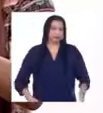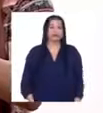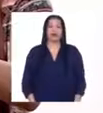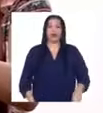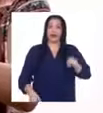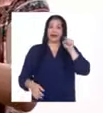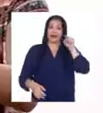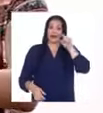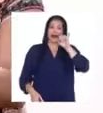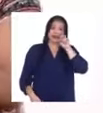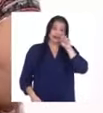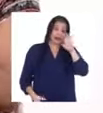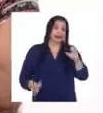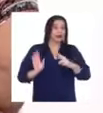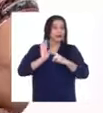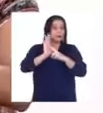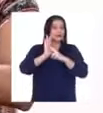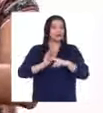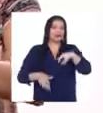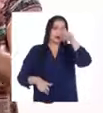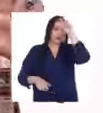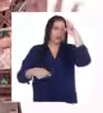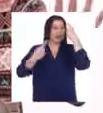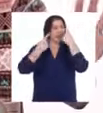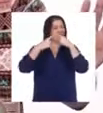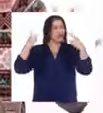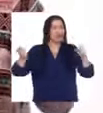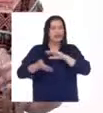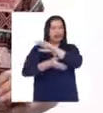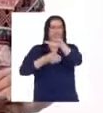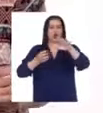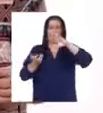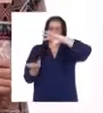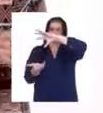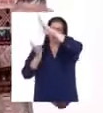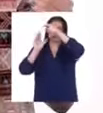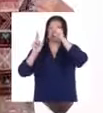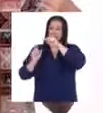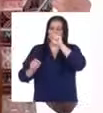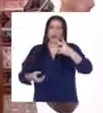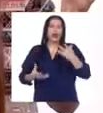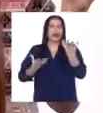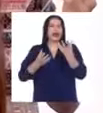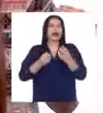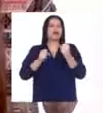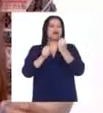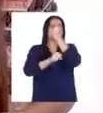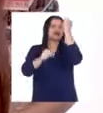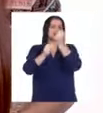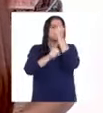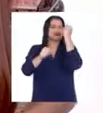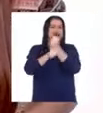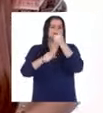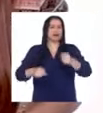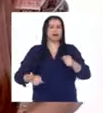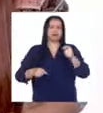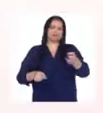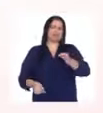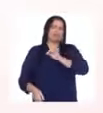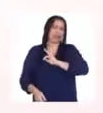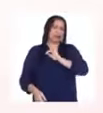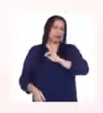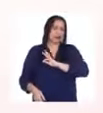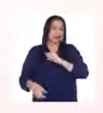Inés ha representado al Perú en maratones alrededor del mundo y ha ganado una cantidad asombrosa de medallas.